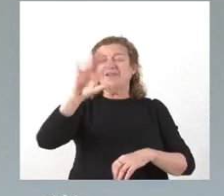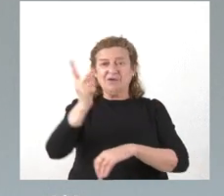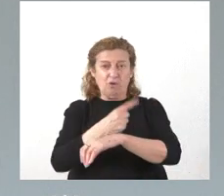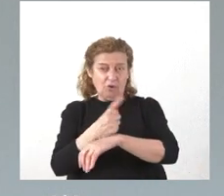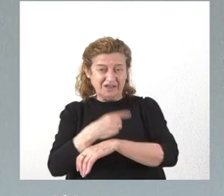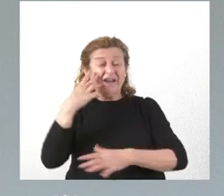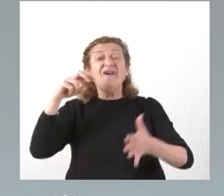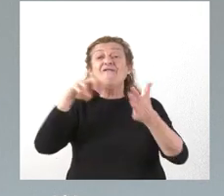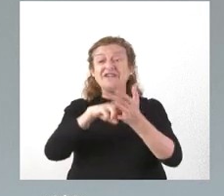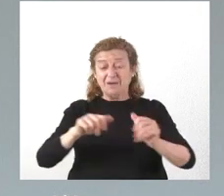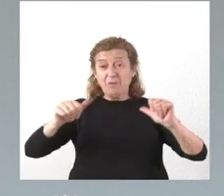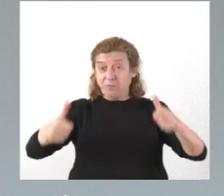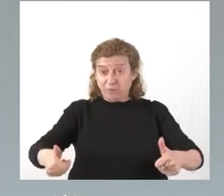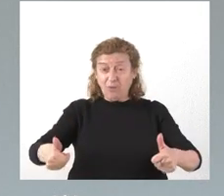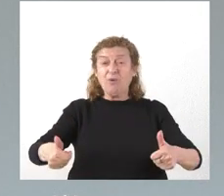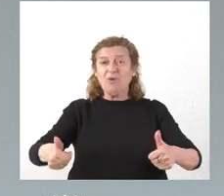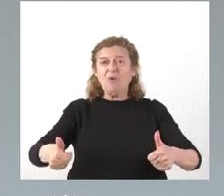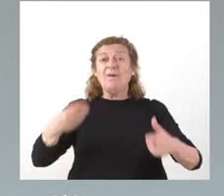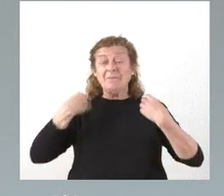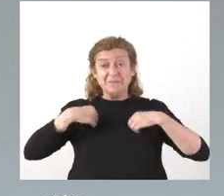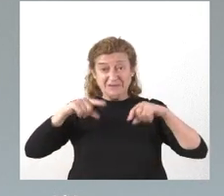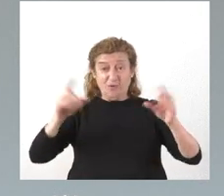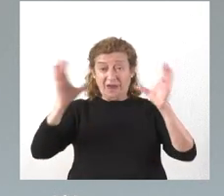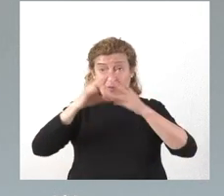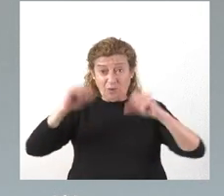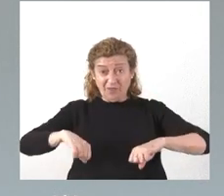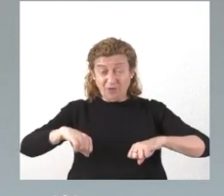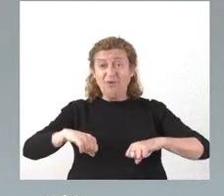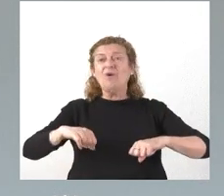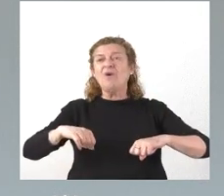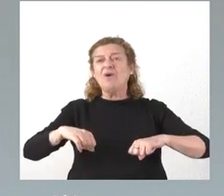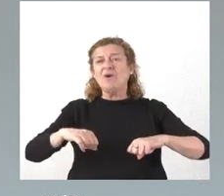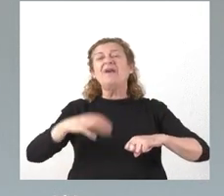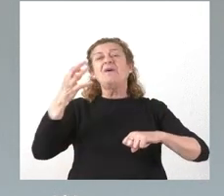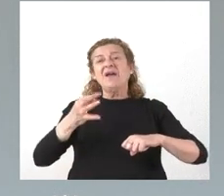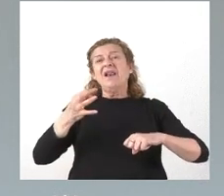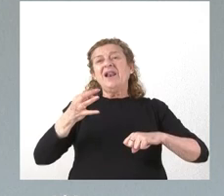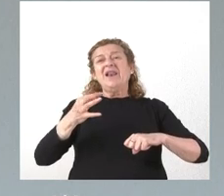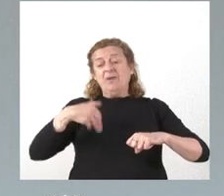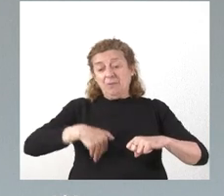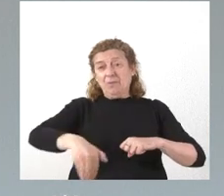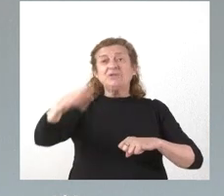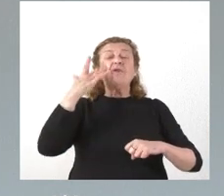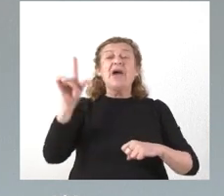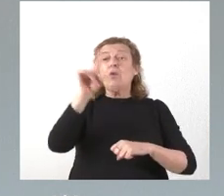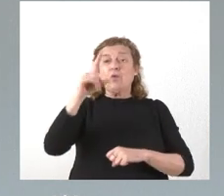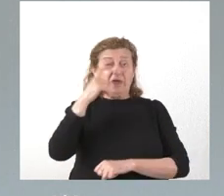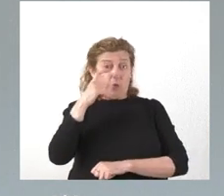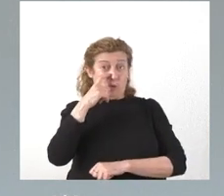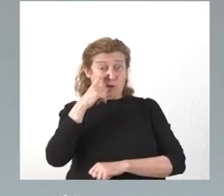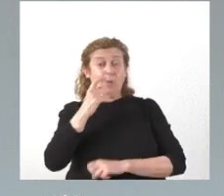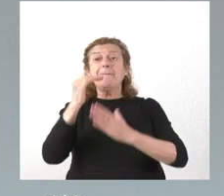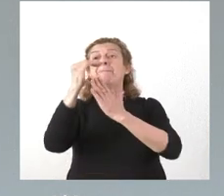fecha de efectividad del mismo, de dicho acuerdo, tiene como tal el próximo 1 de junio, a